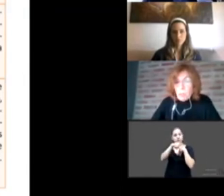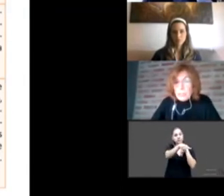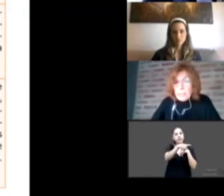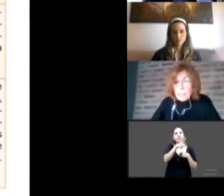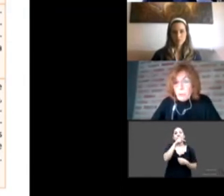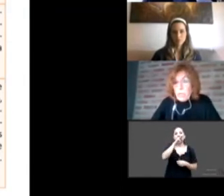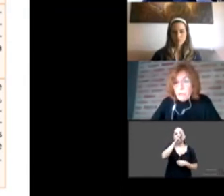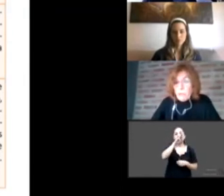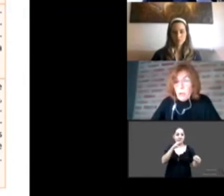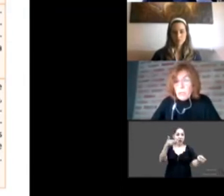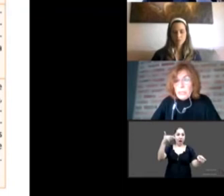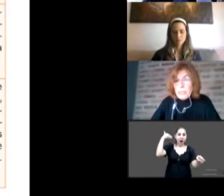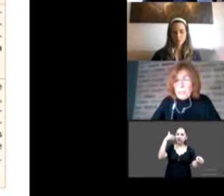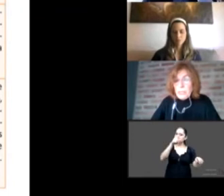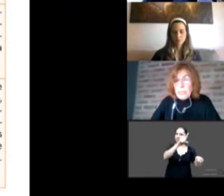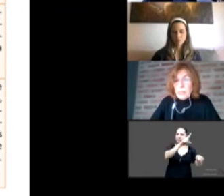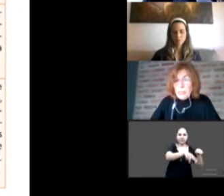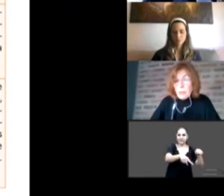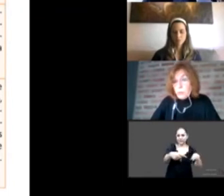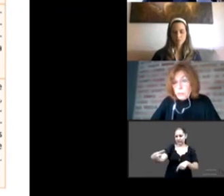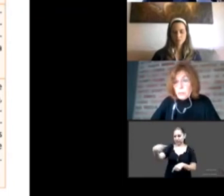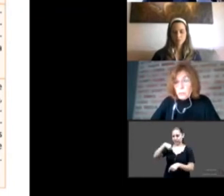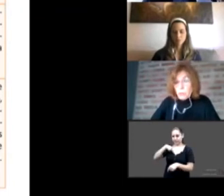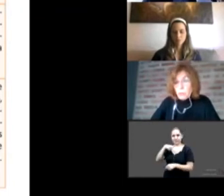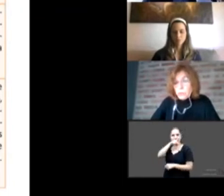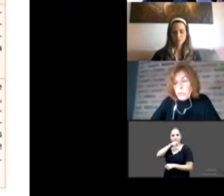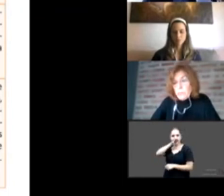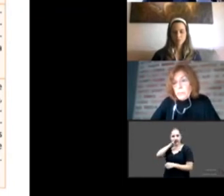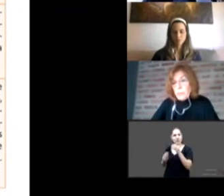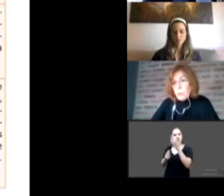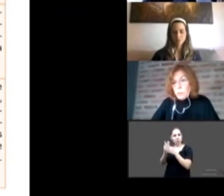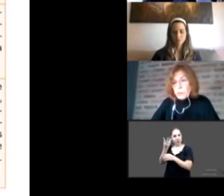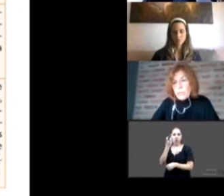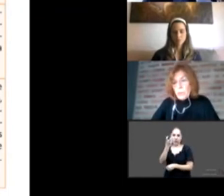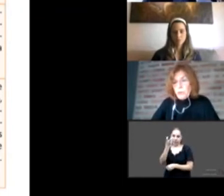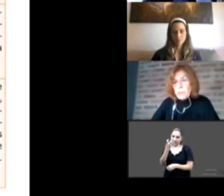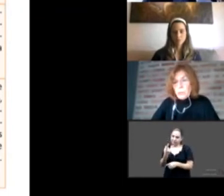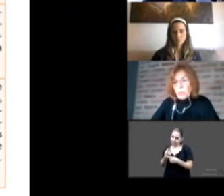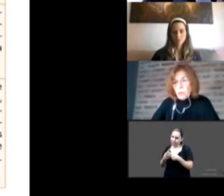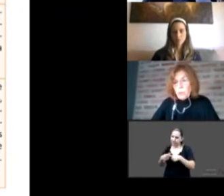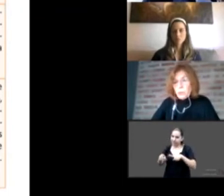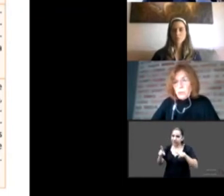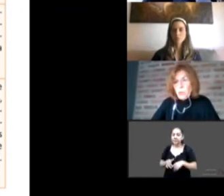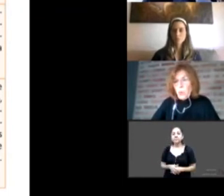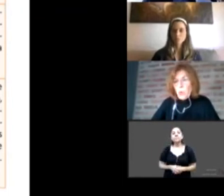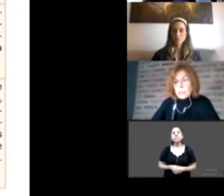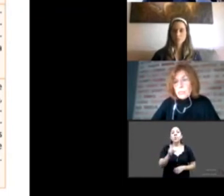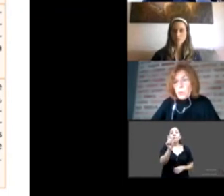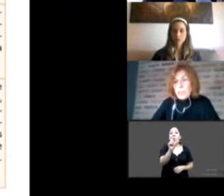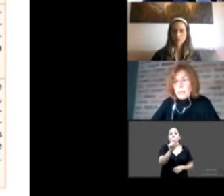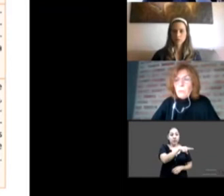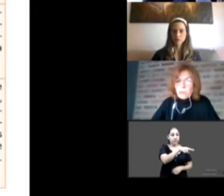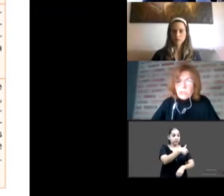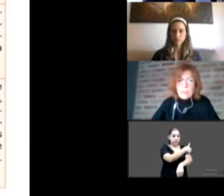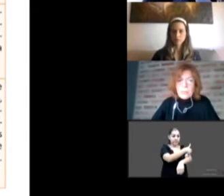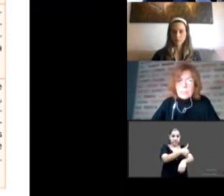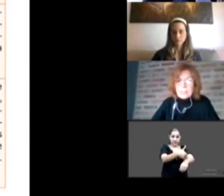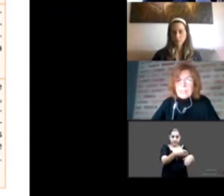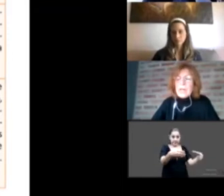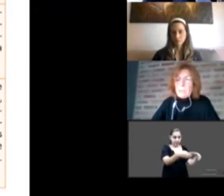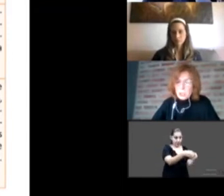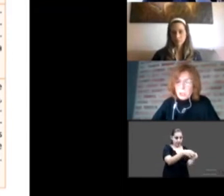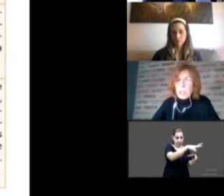Como dije, con la familia de origen, el contacto no solamente cuando está en acogimiento continúa, sino que muchas